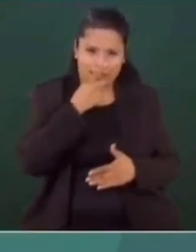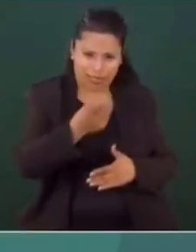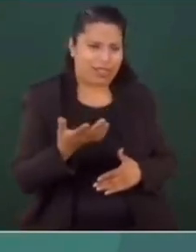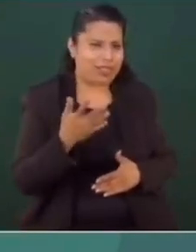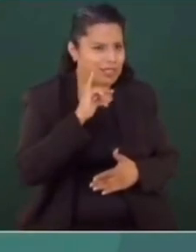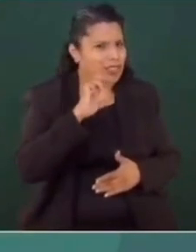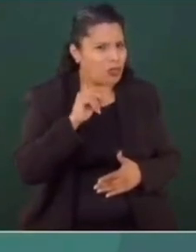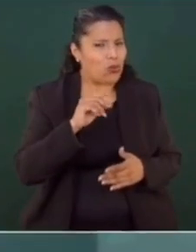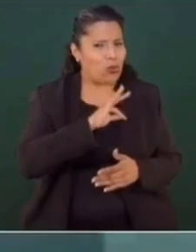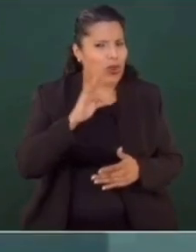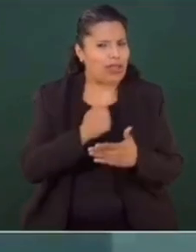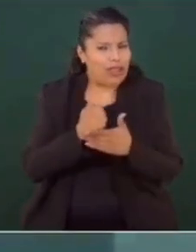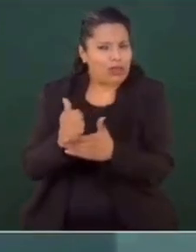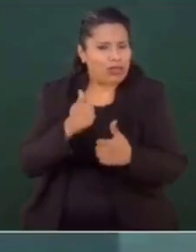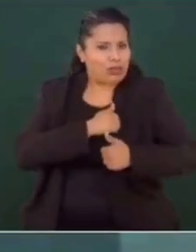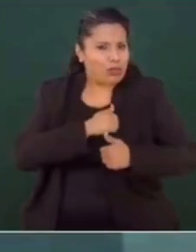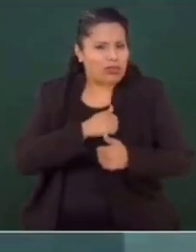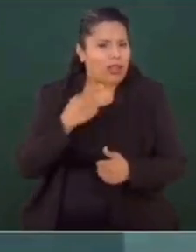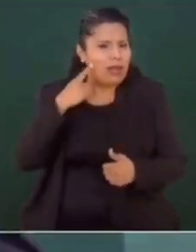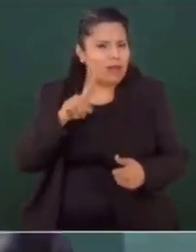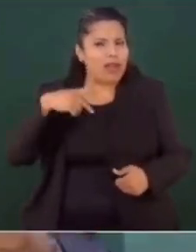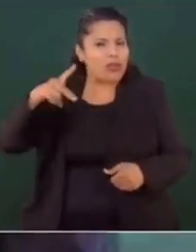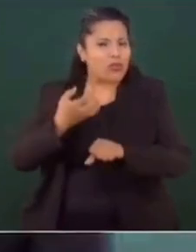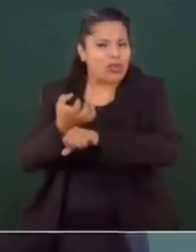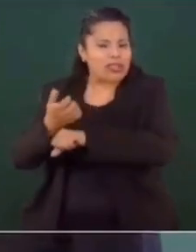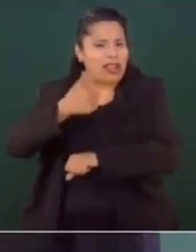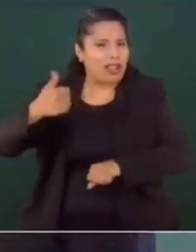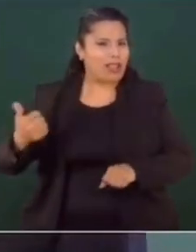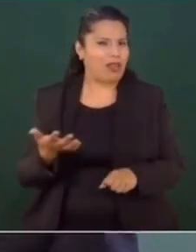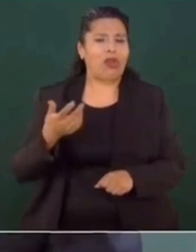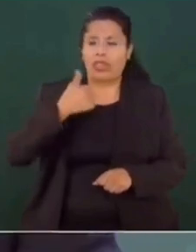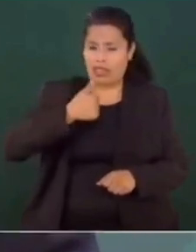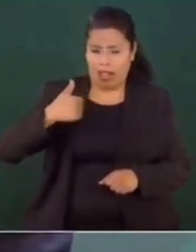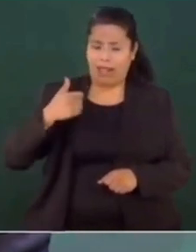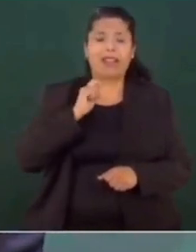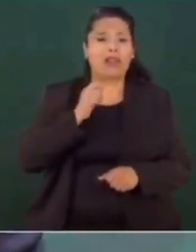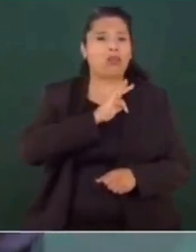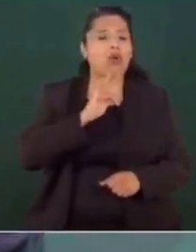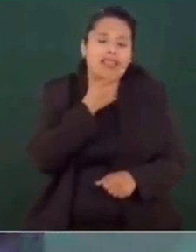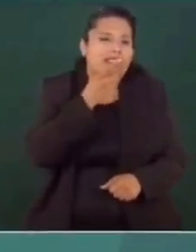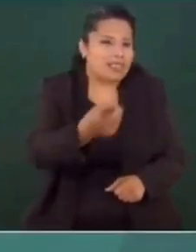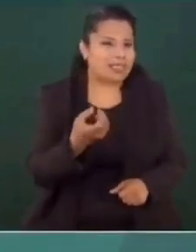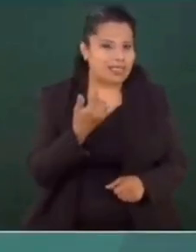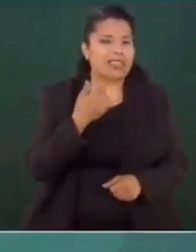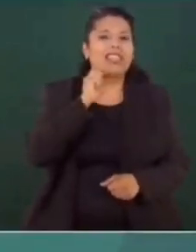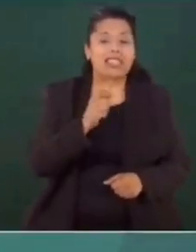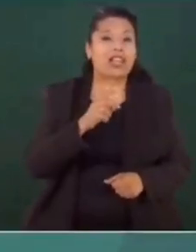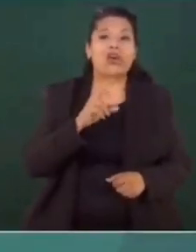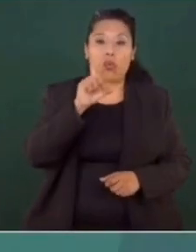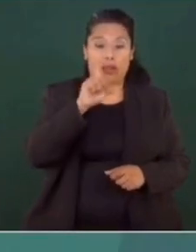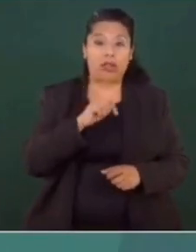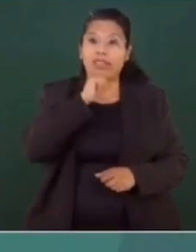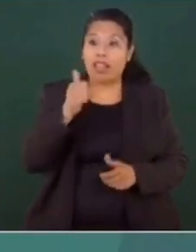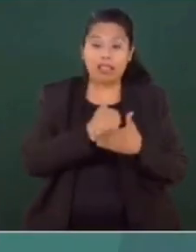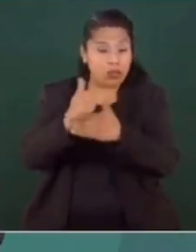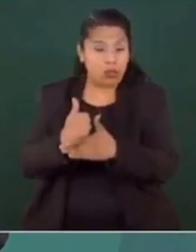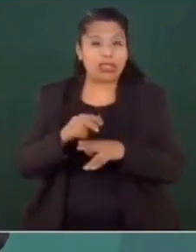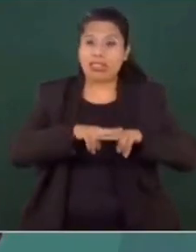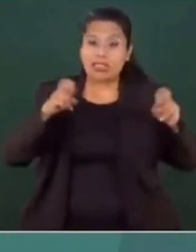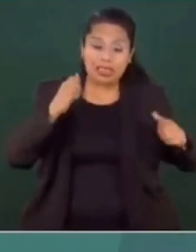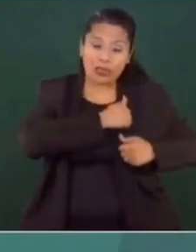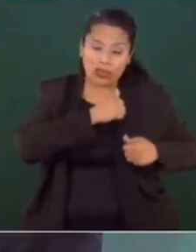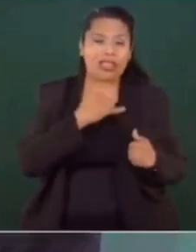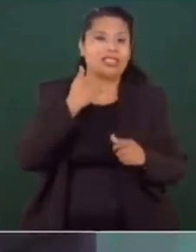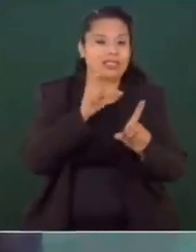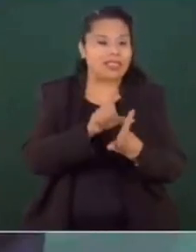puedan destresar si ellos, sin el apoyo de la Secretaría de Defensa, sin el apoyo de la Secretaría de Marina, sin el apoyo